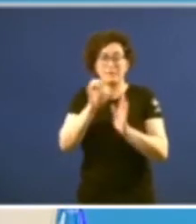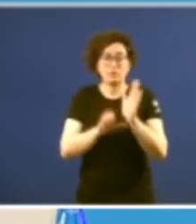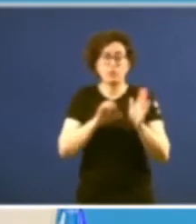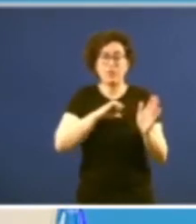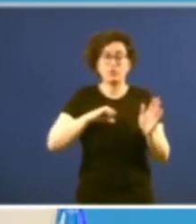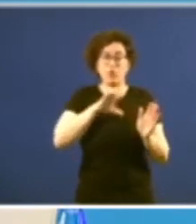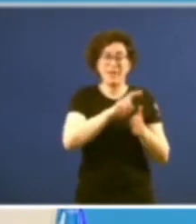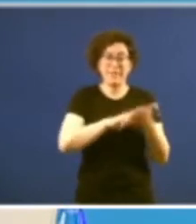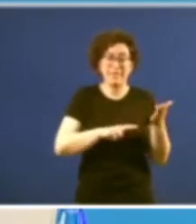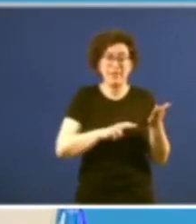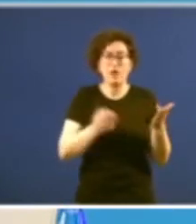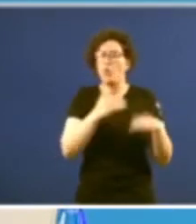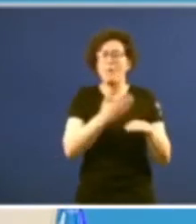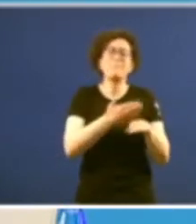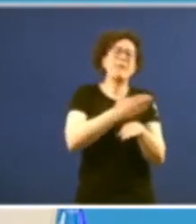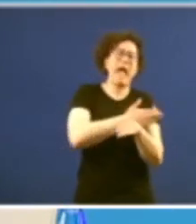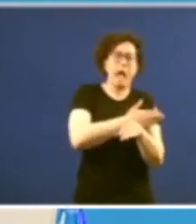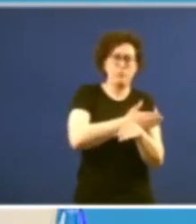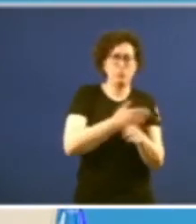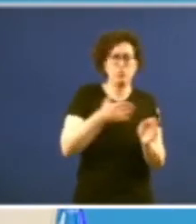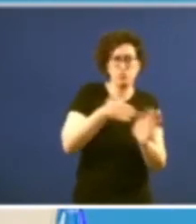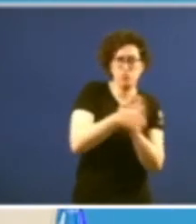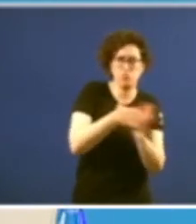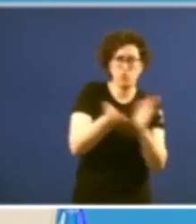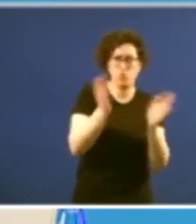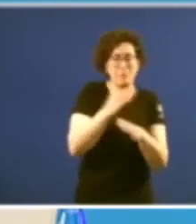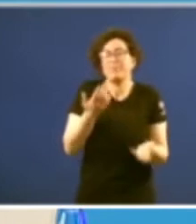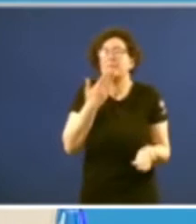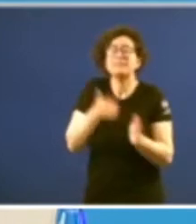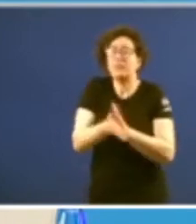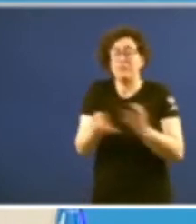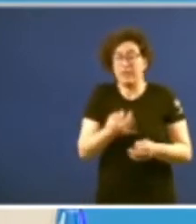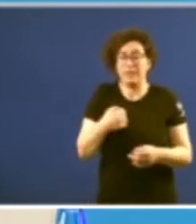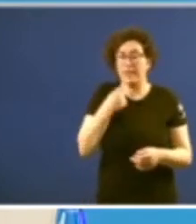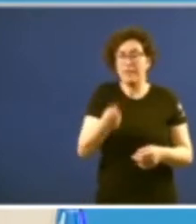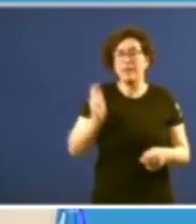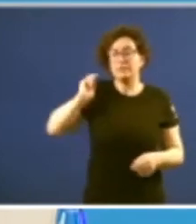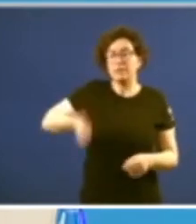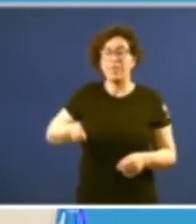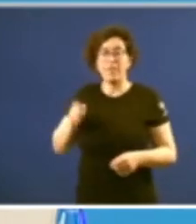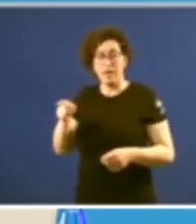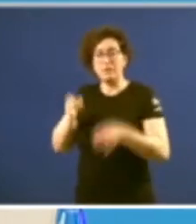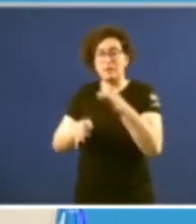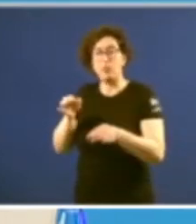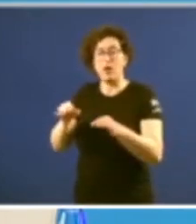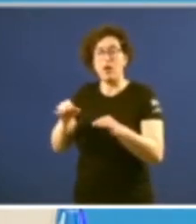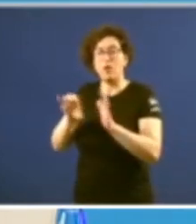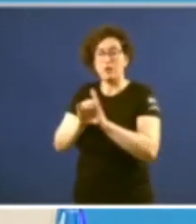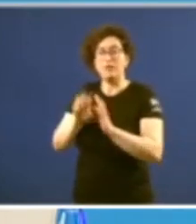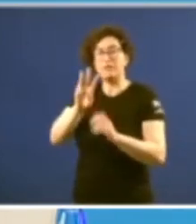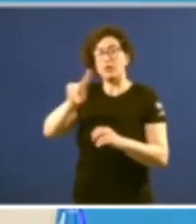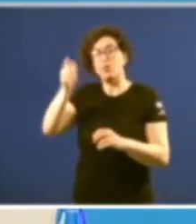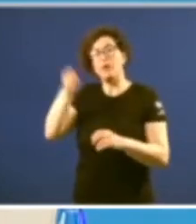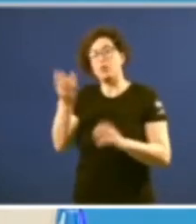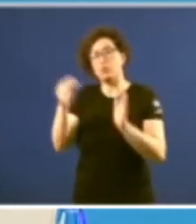Galicia pues carece de preámbulo no hay preámbulo a dónde quiero llegar pues quiero llegar a la sentencia del tribunal constitucional 31 barra 2010